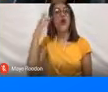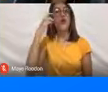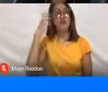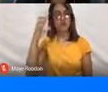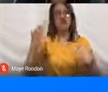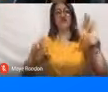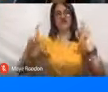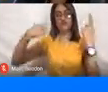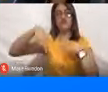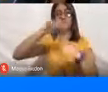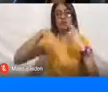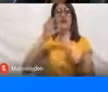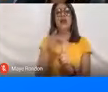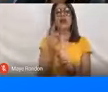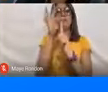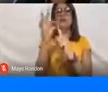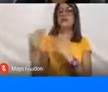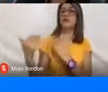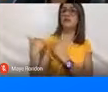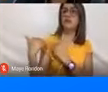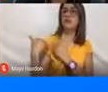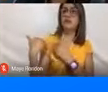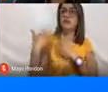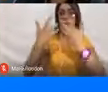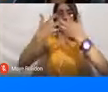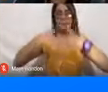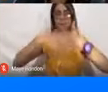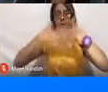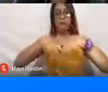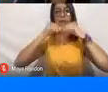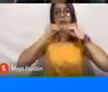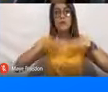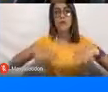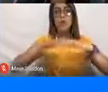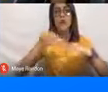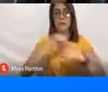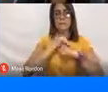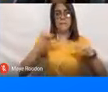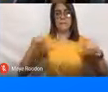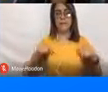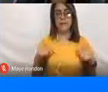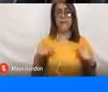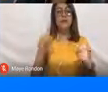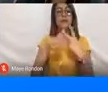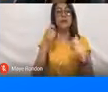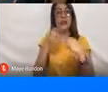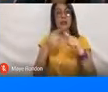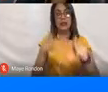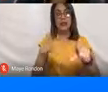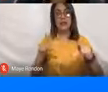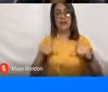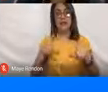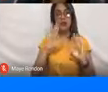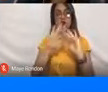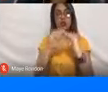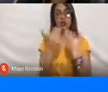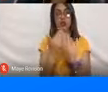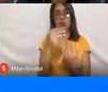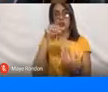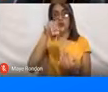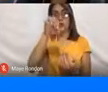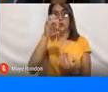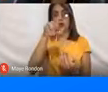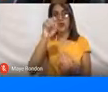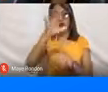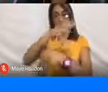en turismo, especializada en responsabilidad empresarial, pública y privada. Egresada de la Universidad Colegio Mayor de Cundinamarca,